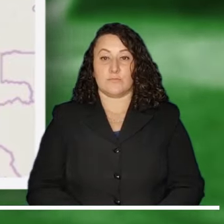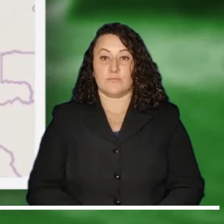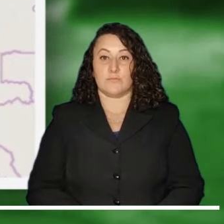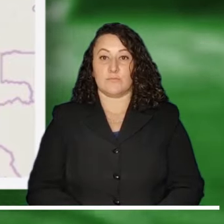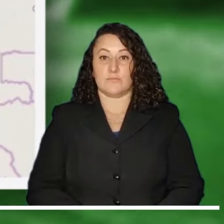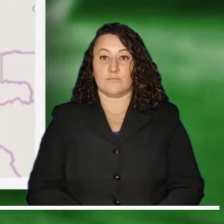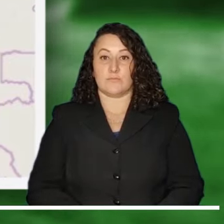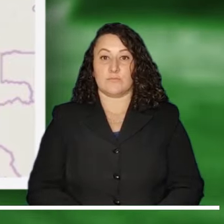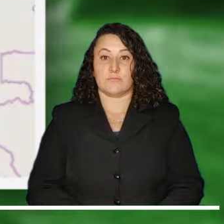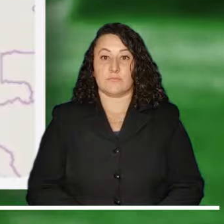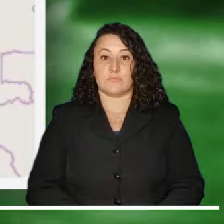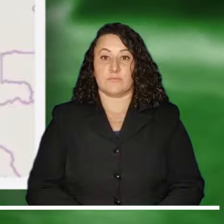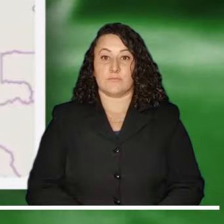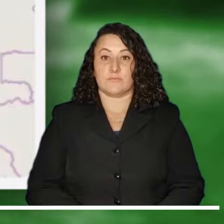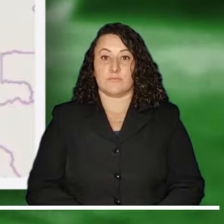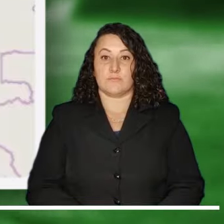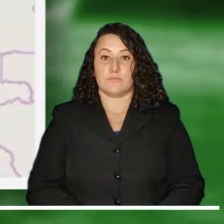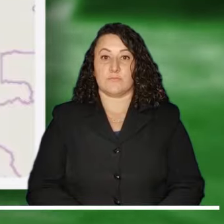Moniquirá.